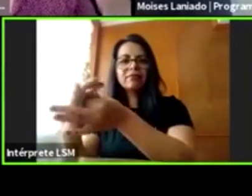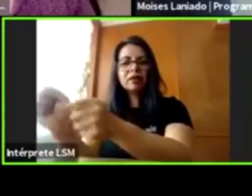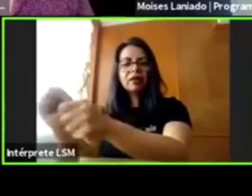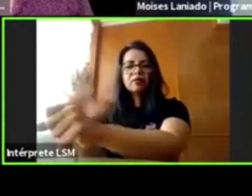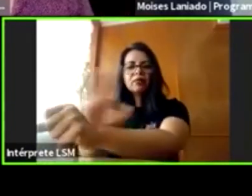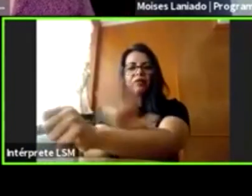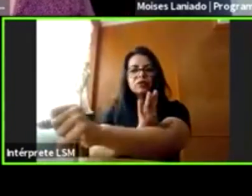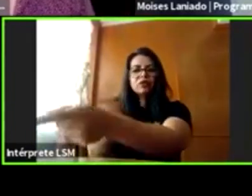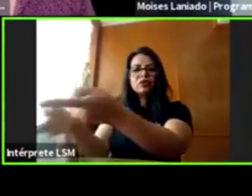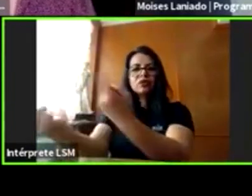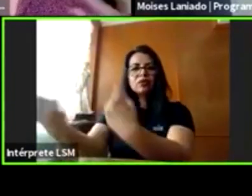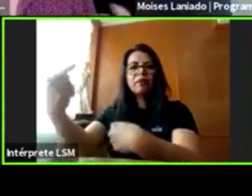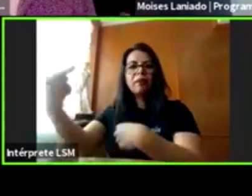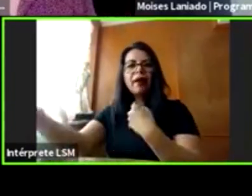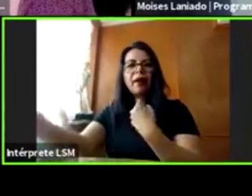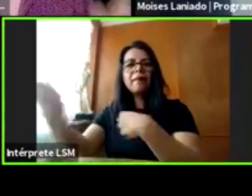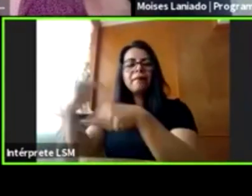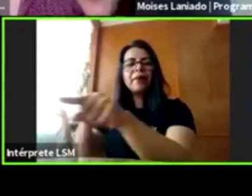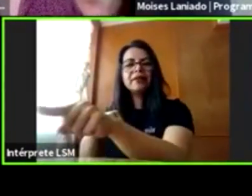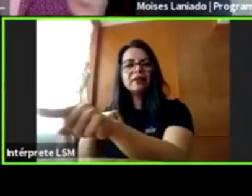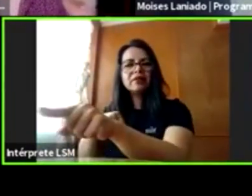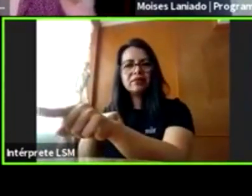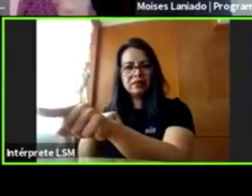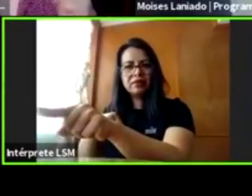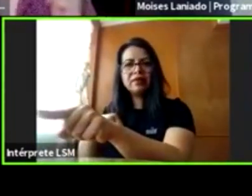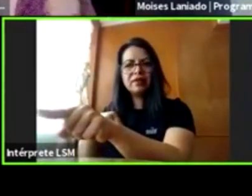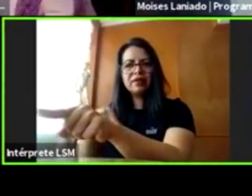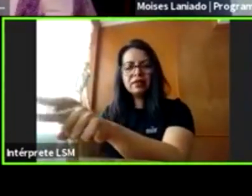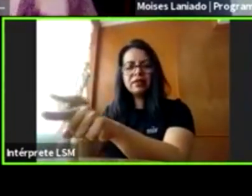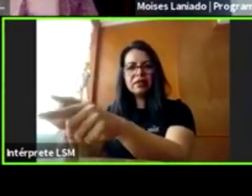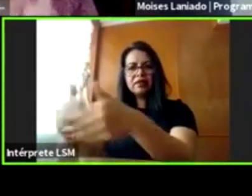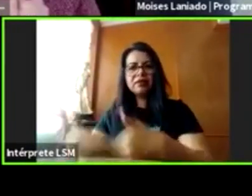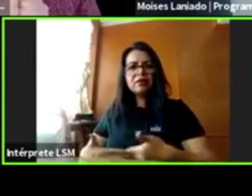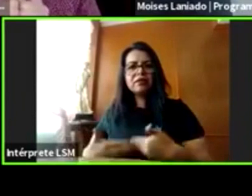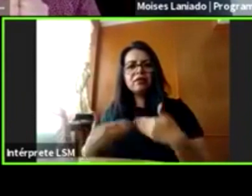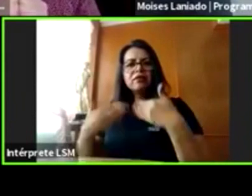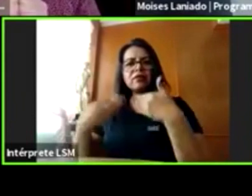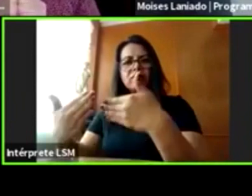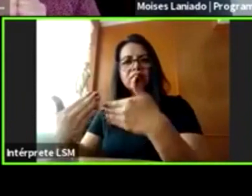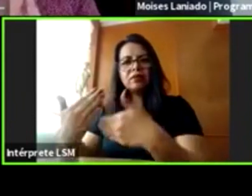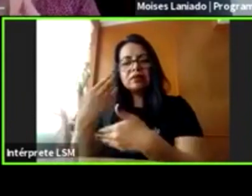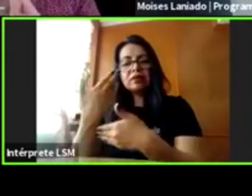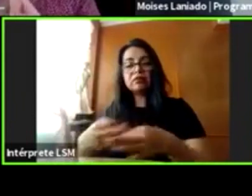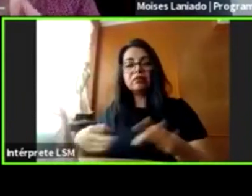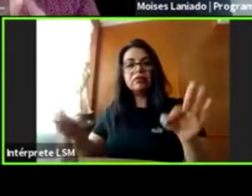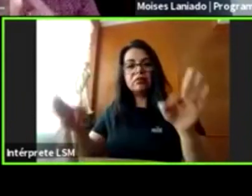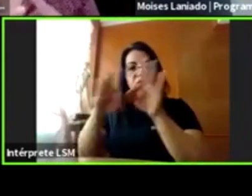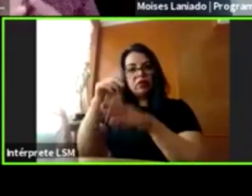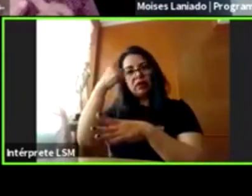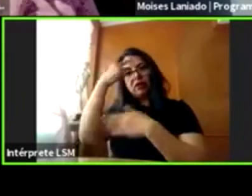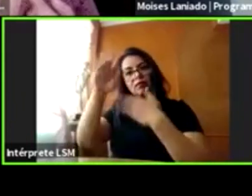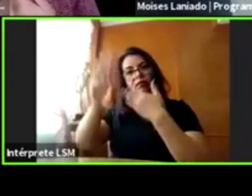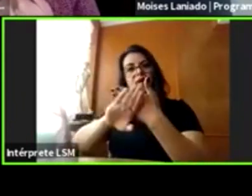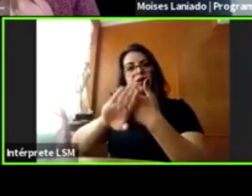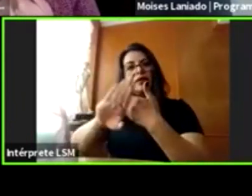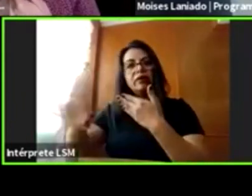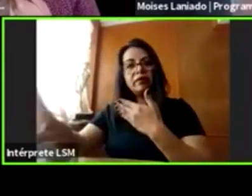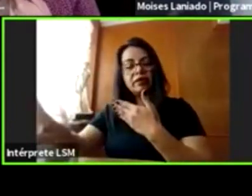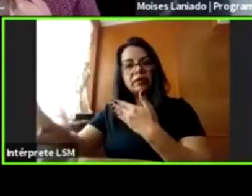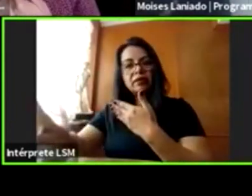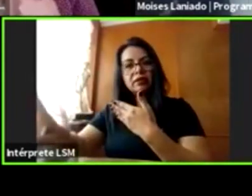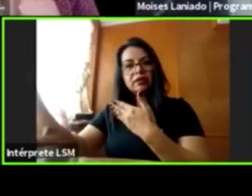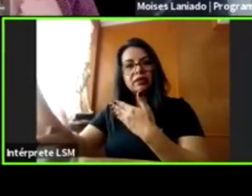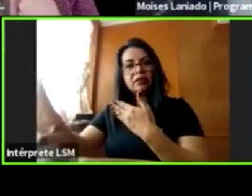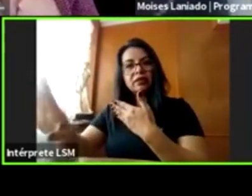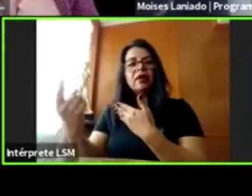confianza y que les ayude sobre todo, esto también quisiera decirlo porque es muy importante para la prevención, que es la formación y la